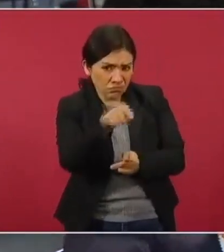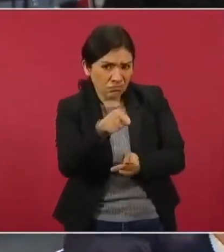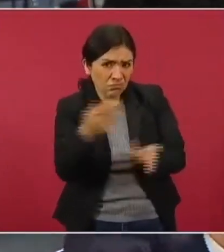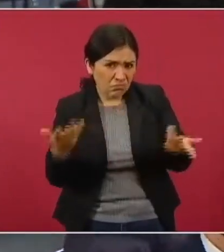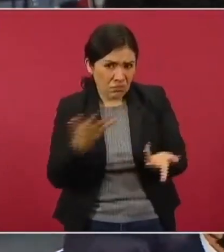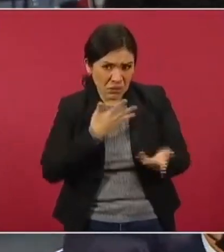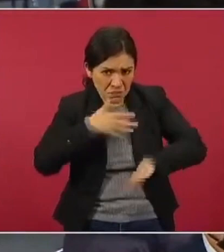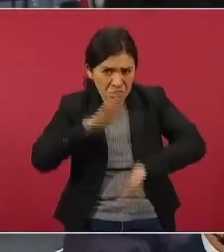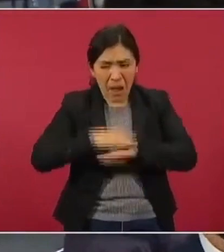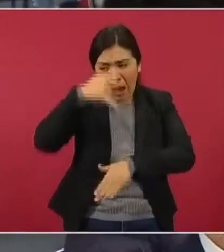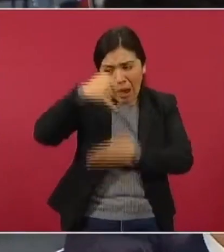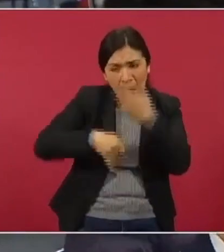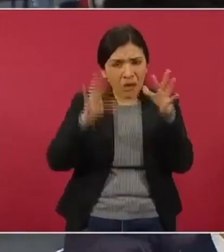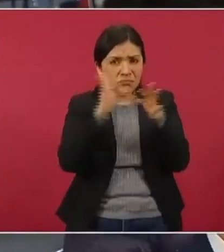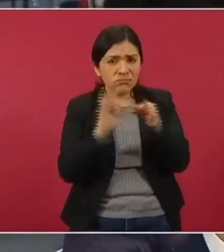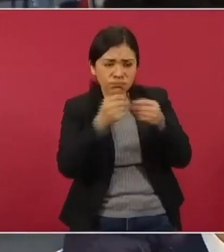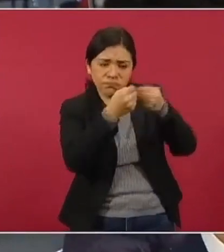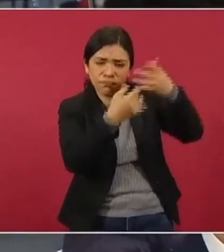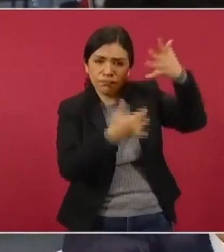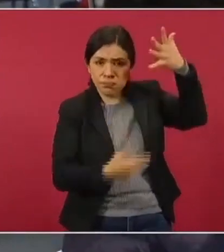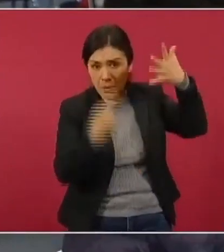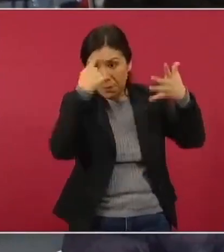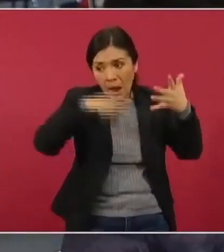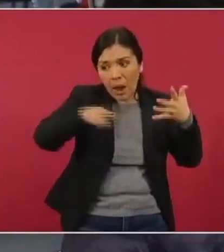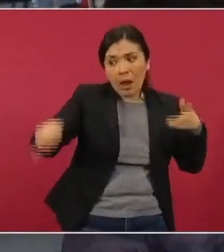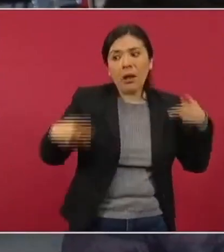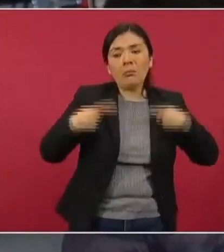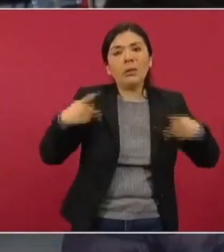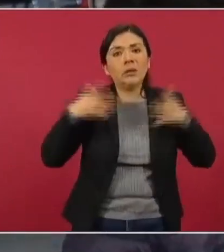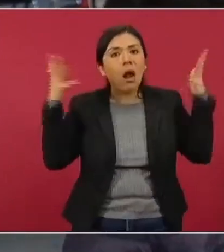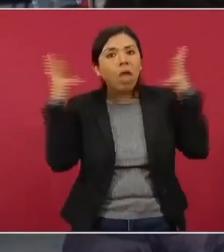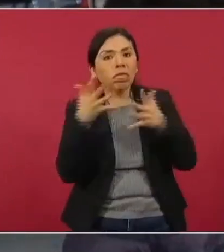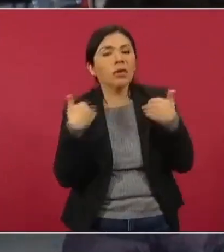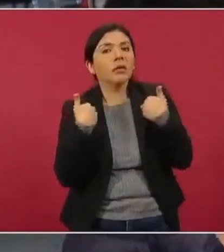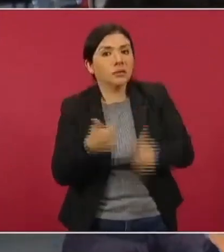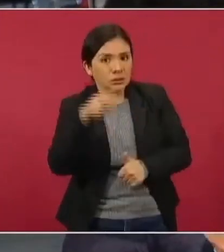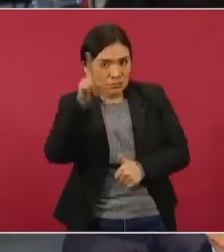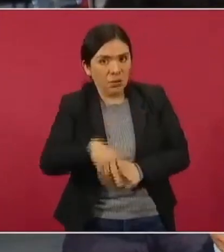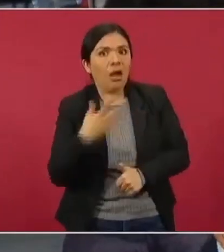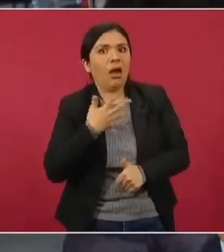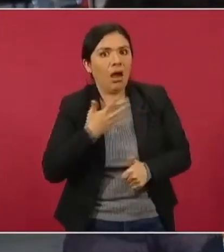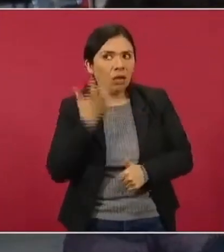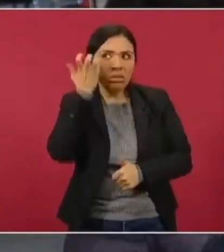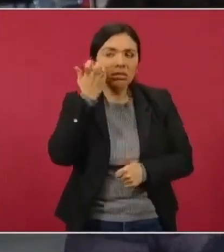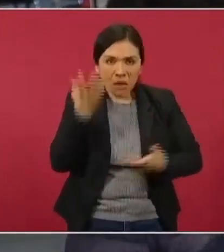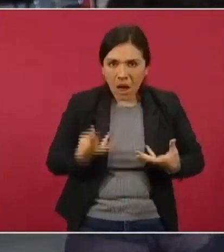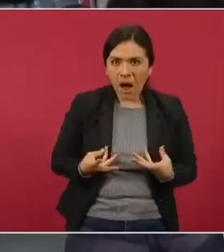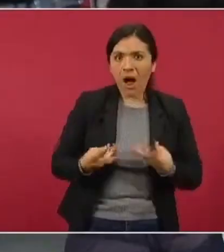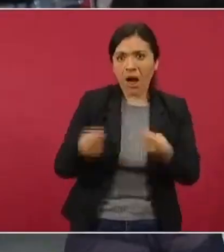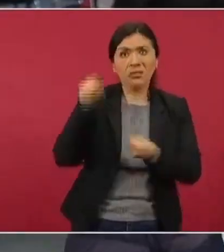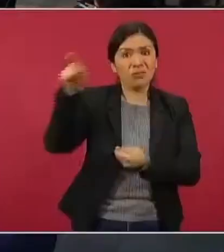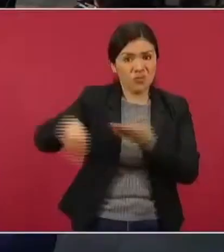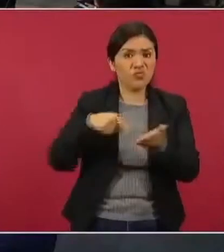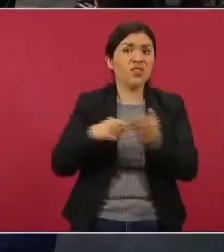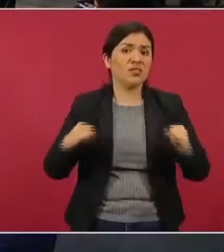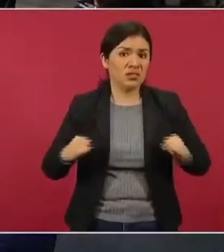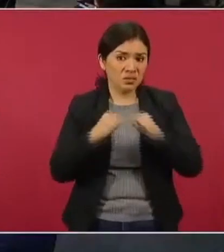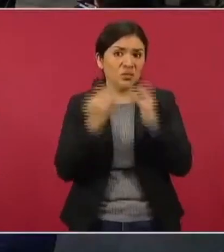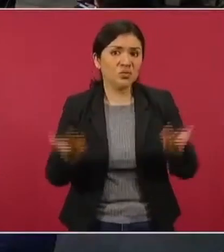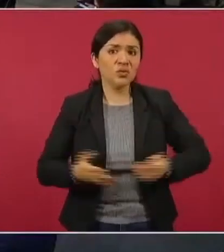pormenorizar estos gastos para que a la gente le quede claro que sí hay un gasto excesivo en este instituto. Sí,